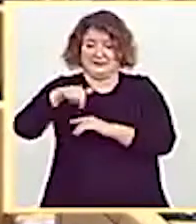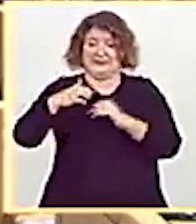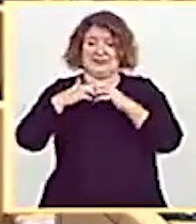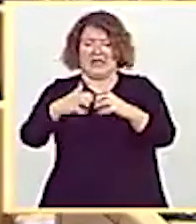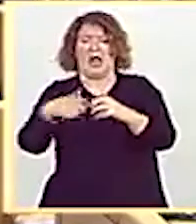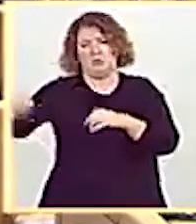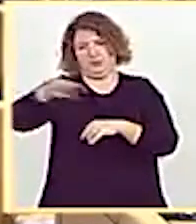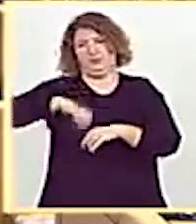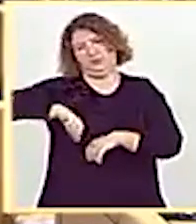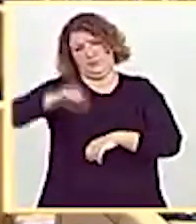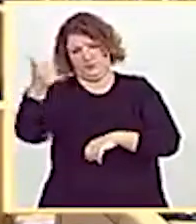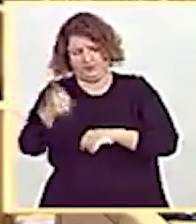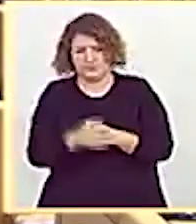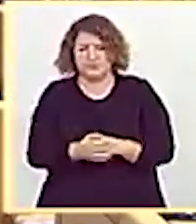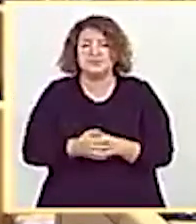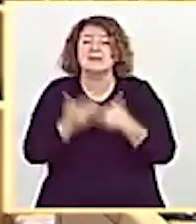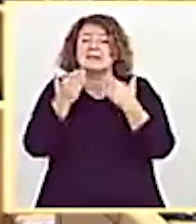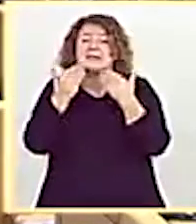vicepresidenta, cartera del Gobierno.